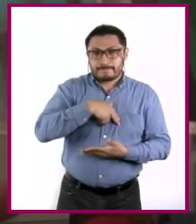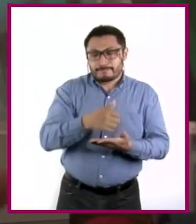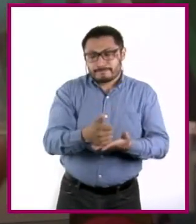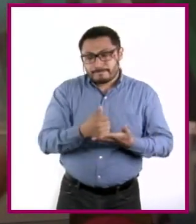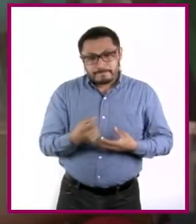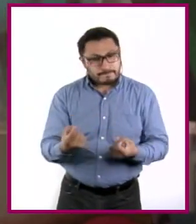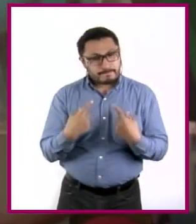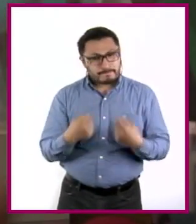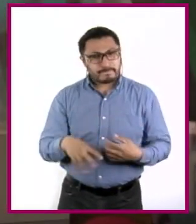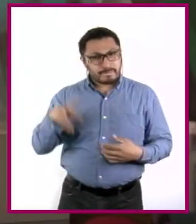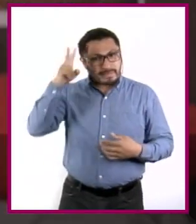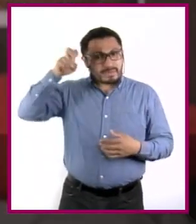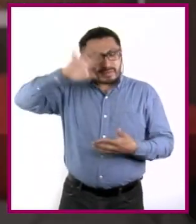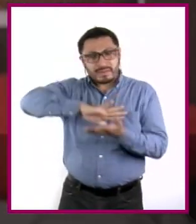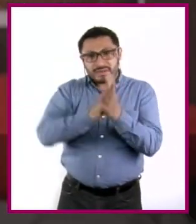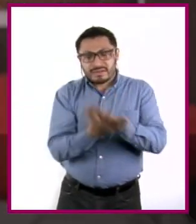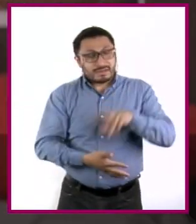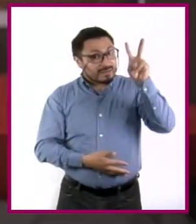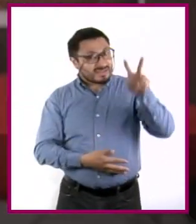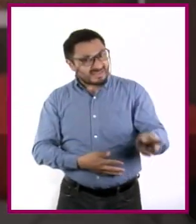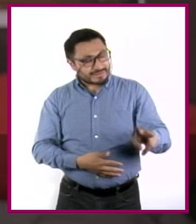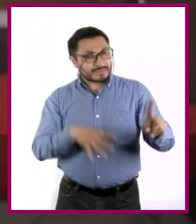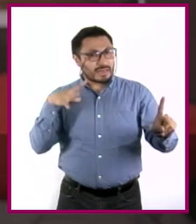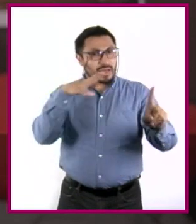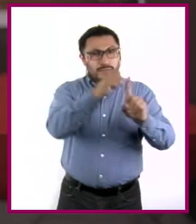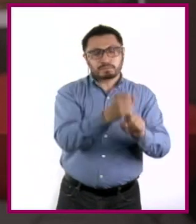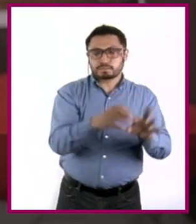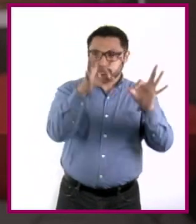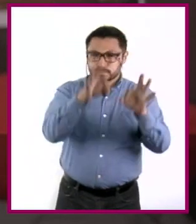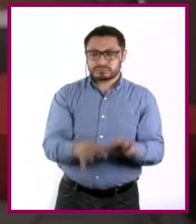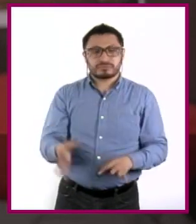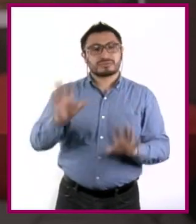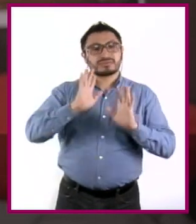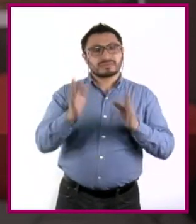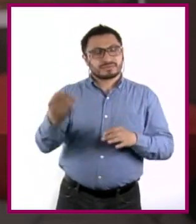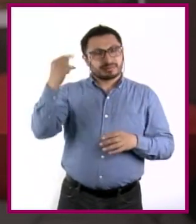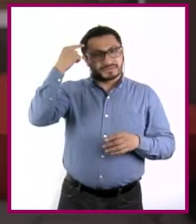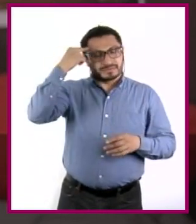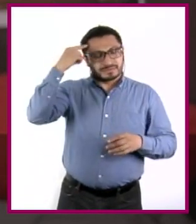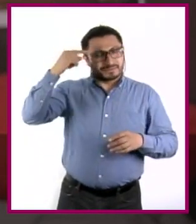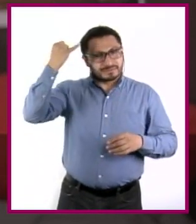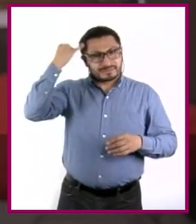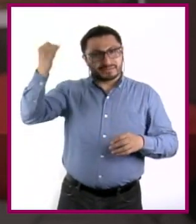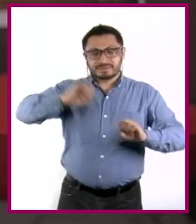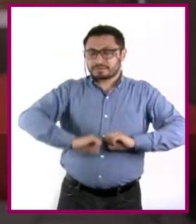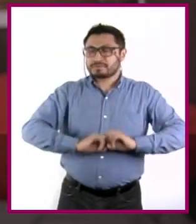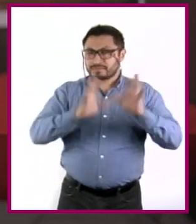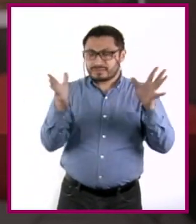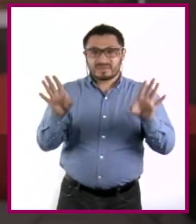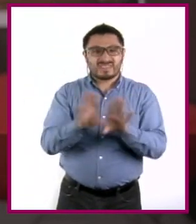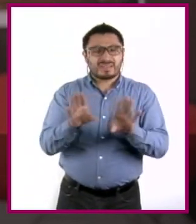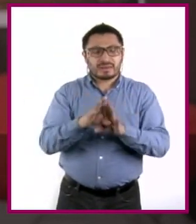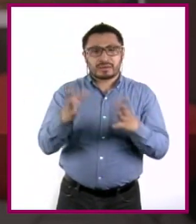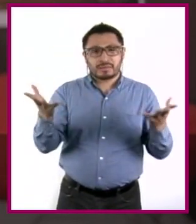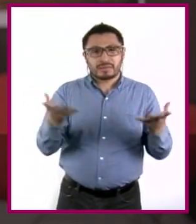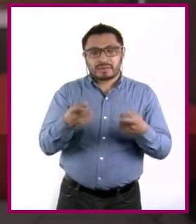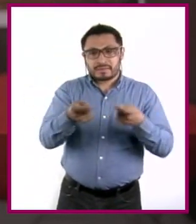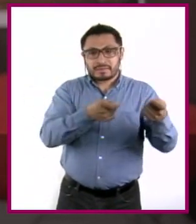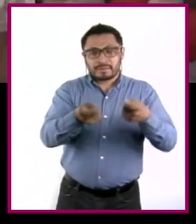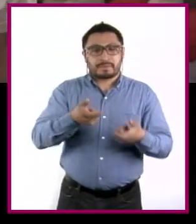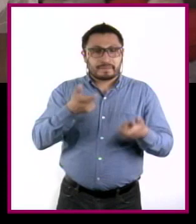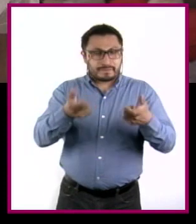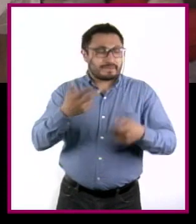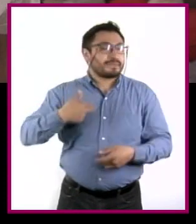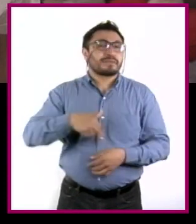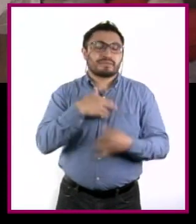nuestros sueños o metas. Ahora sí tengo un panorama mucho más claro de cómo llevamos las finanzas las y los